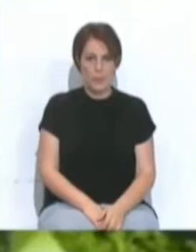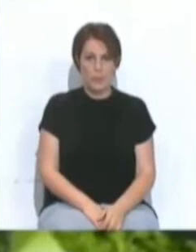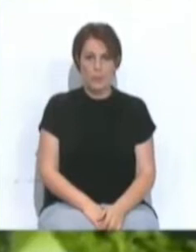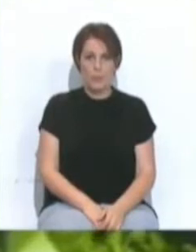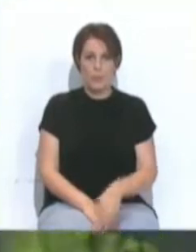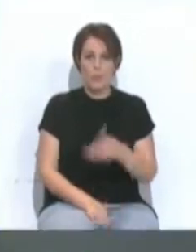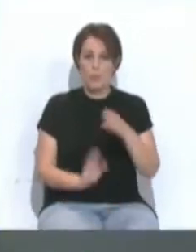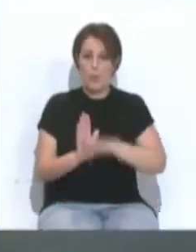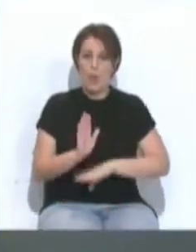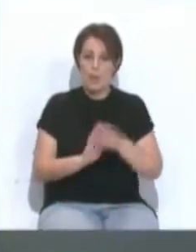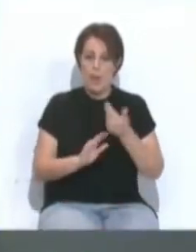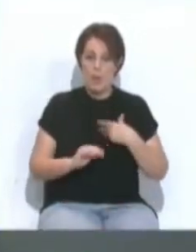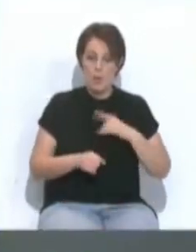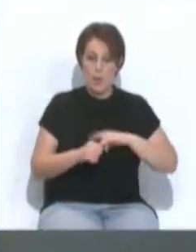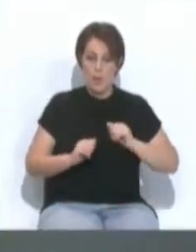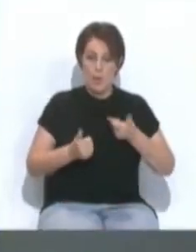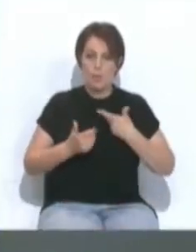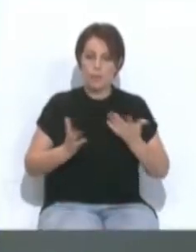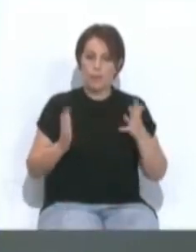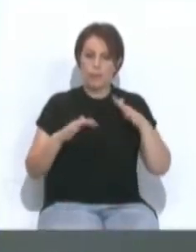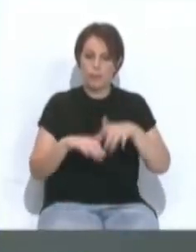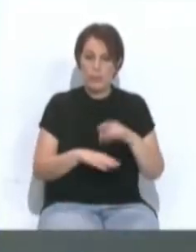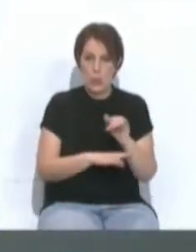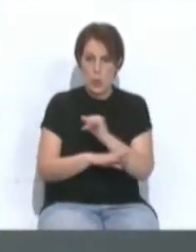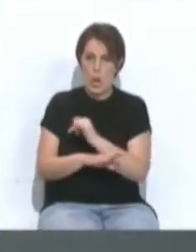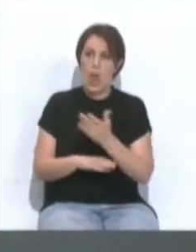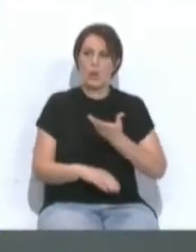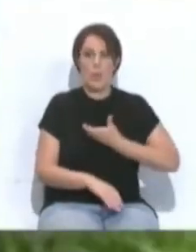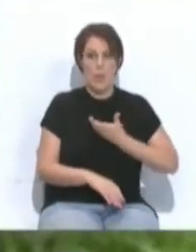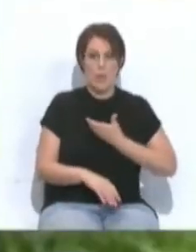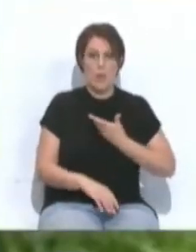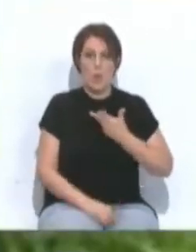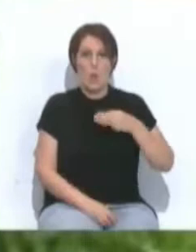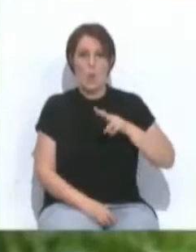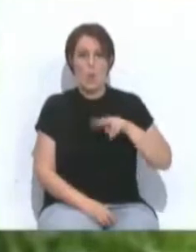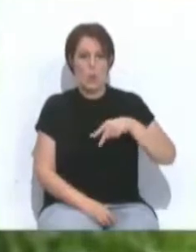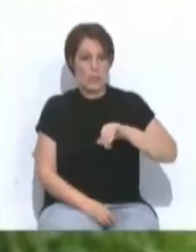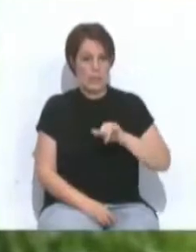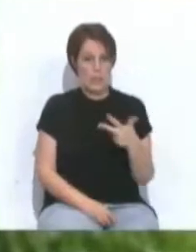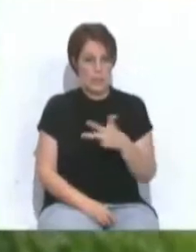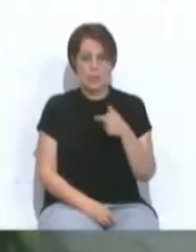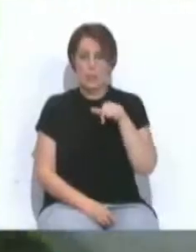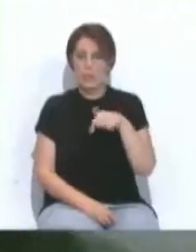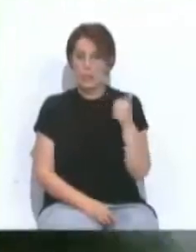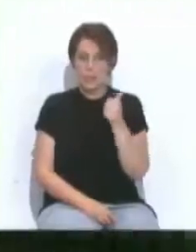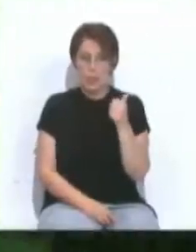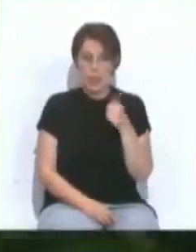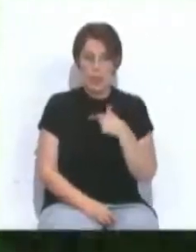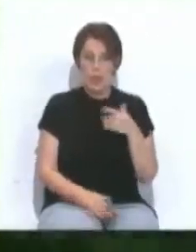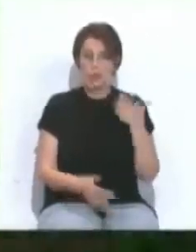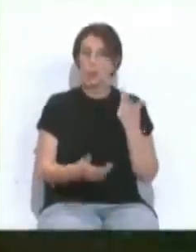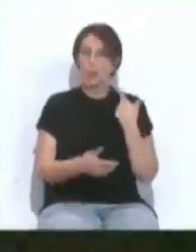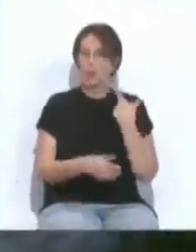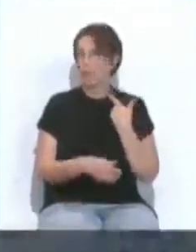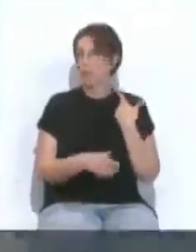El programa iniciaba este lunes con un encuentro institucional con el Ayuntamiento de Múnich. Durante toda la semana la agenda se